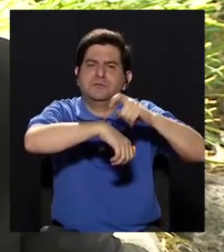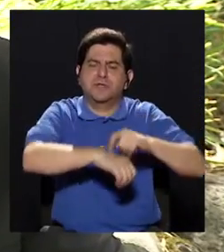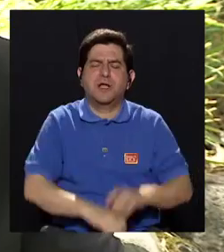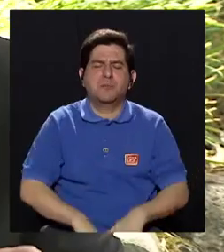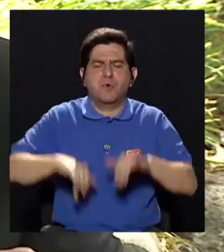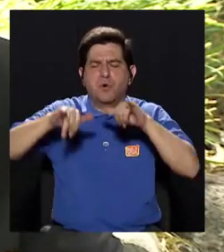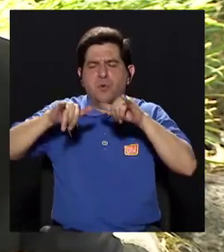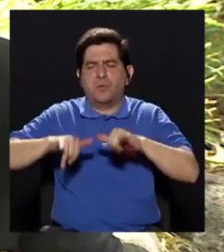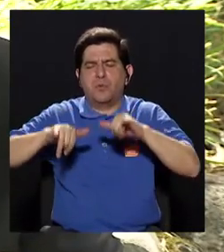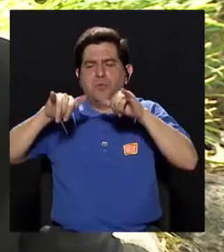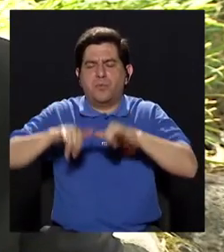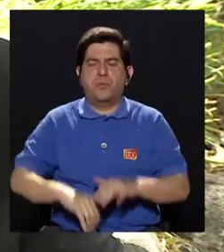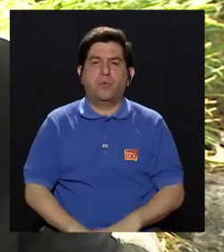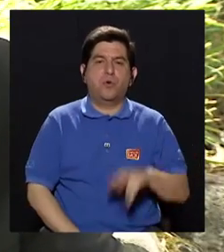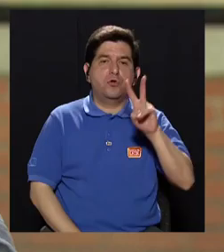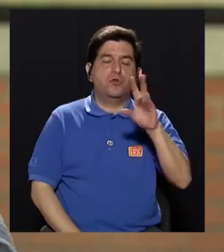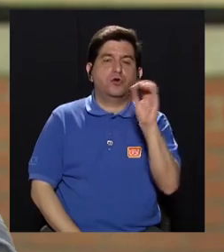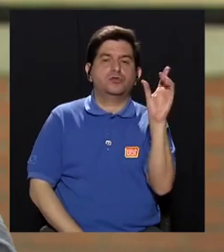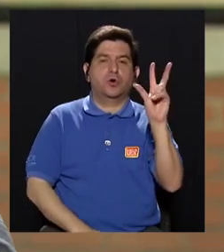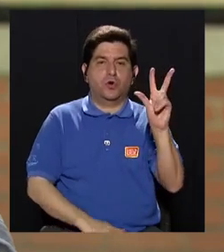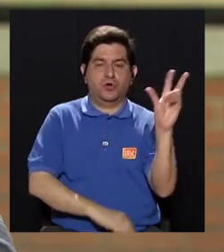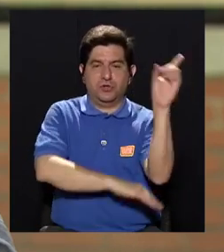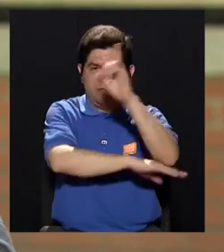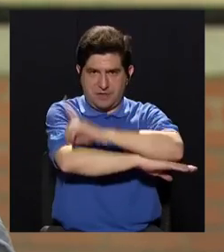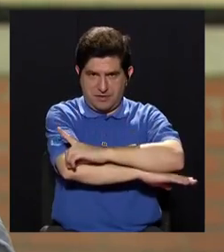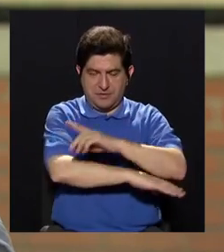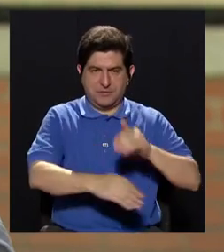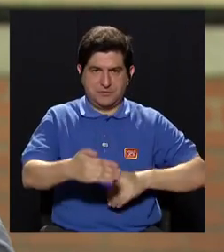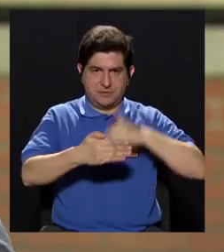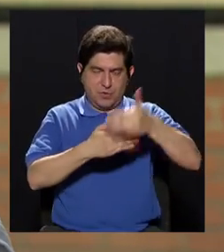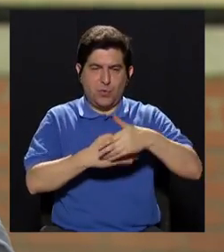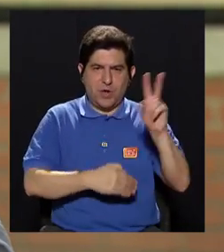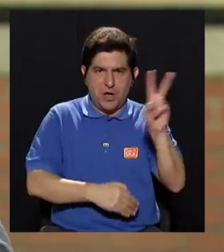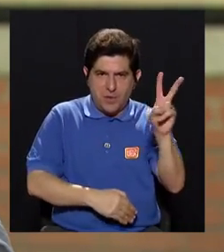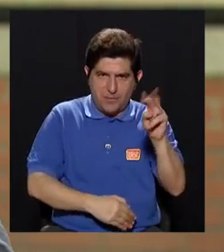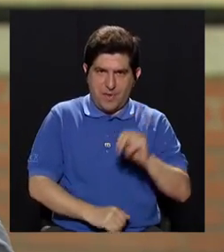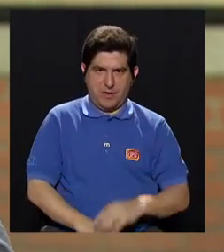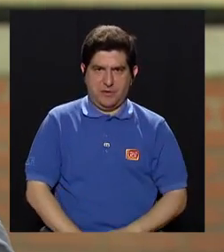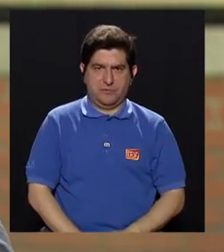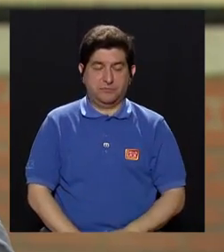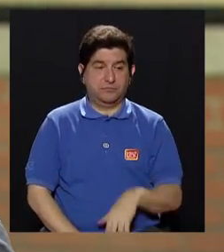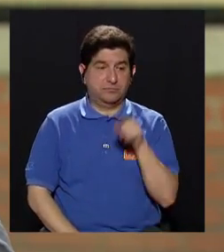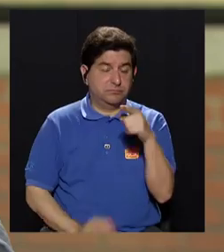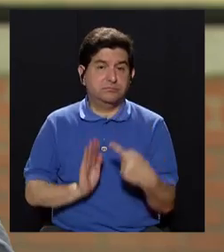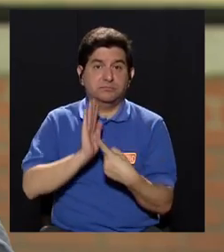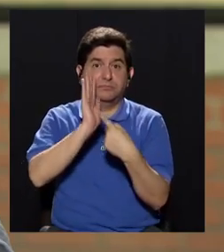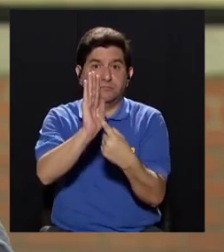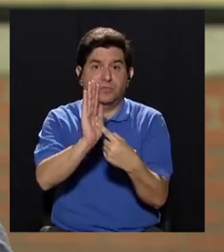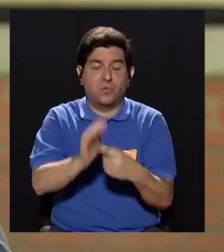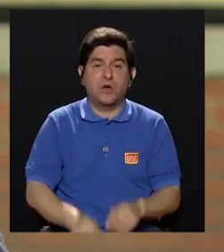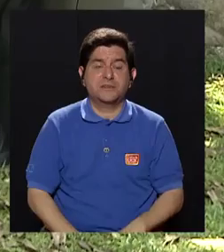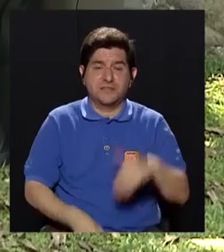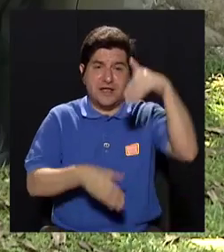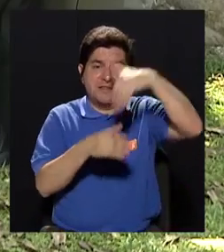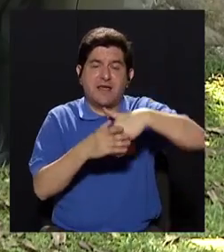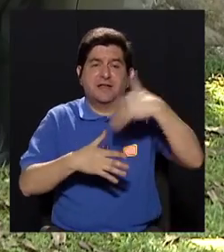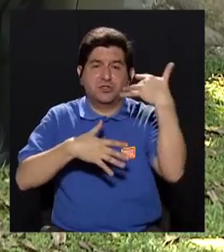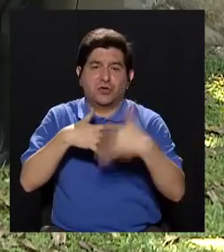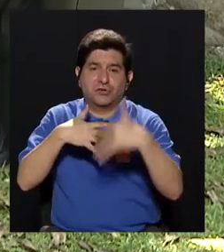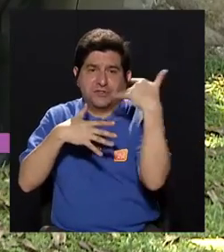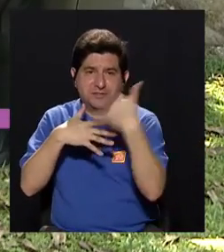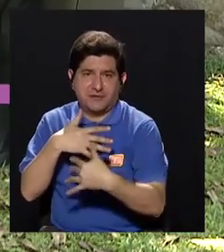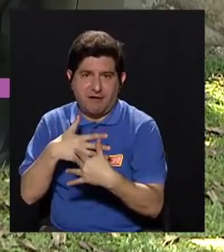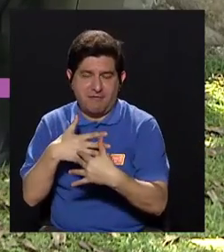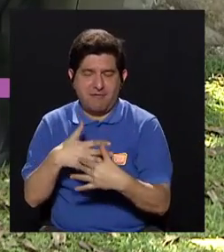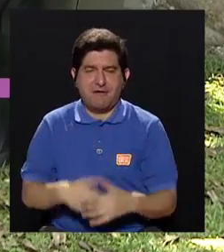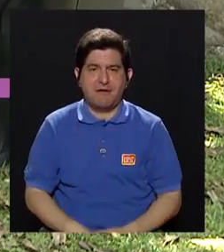incubación, que puede durar unos dos o tres días, y luego los virus empiezan a mostrarse en torrente sanguíneo. Esto es lo que